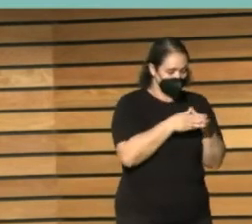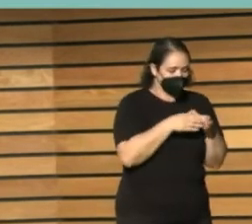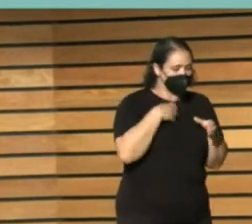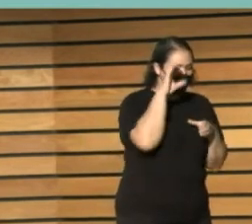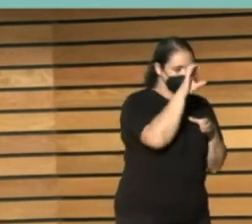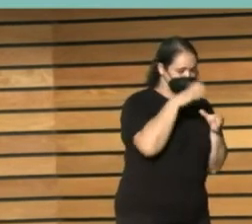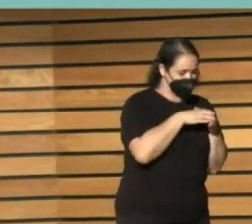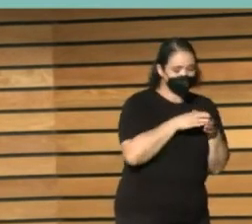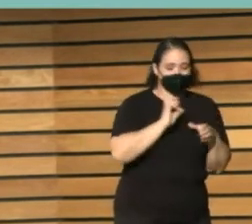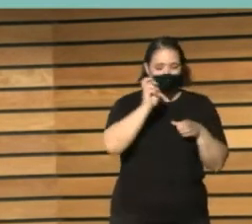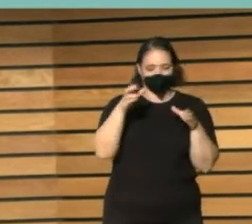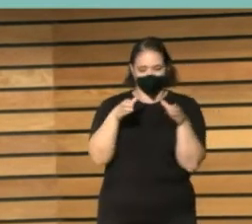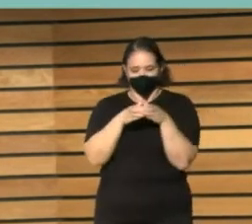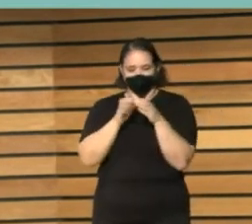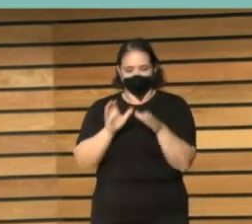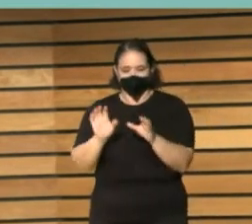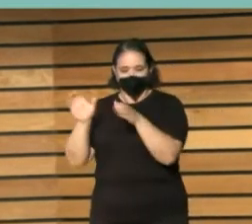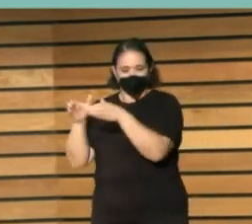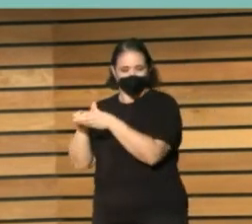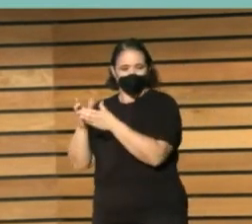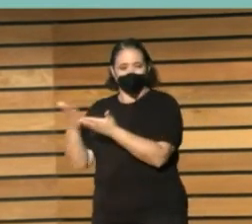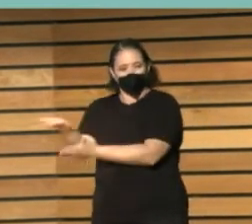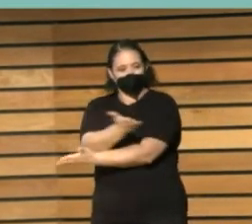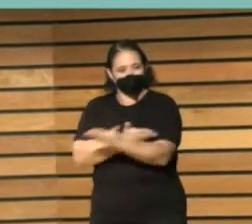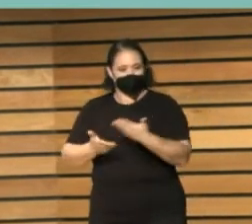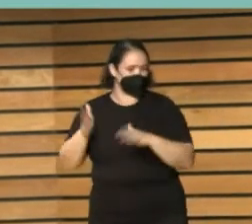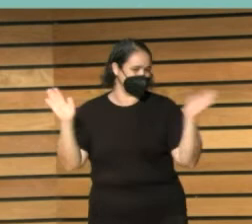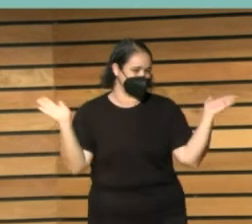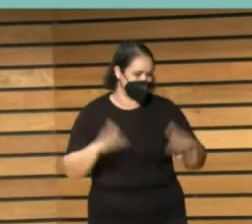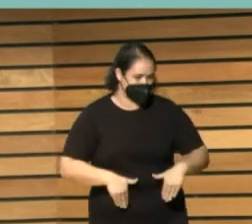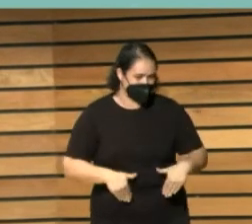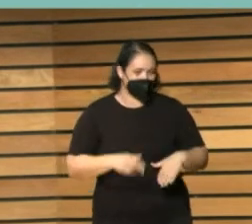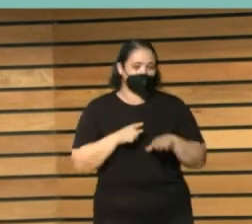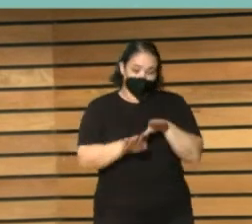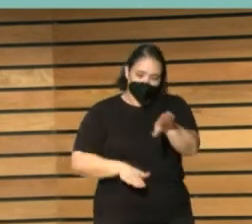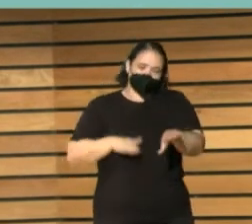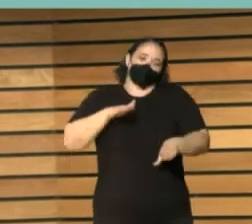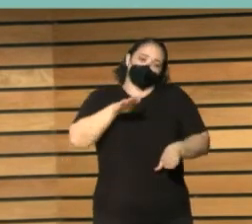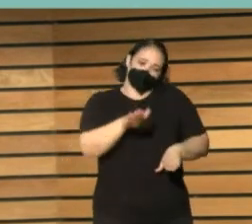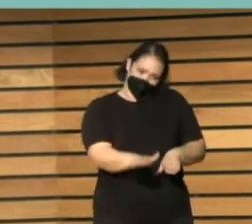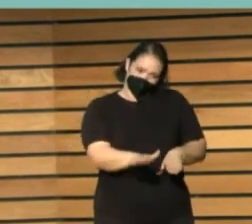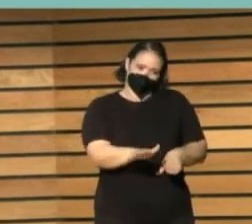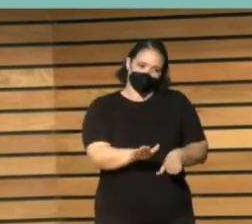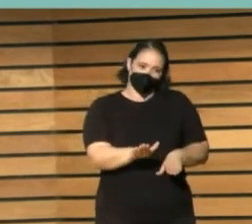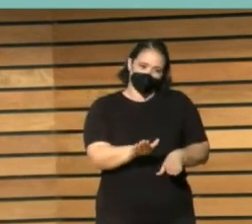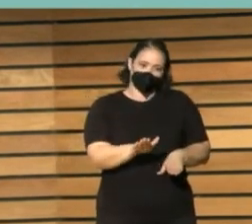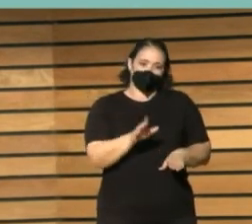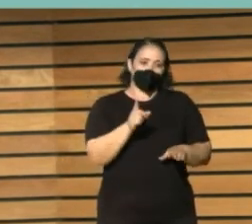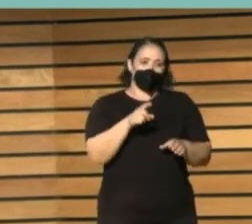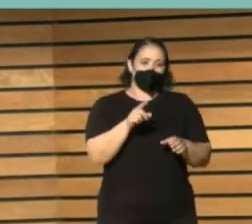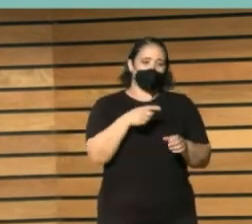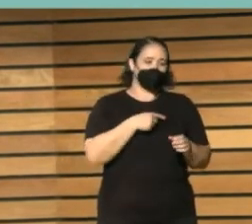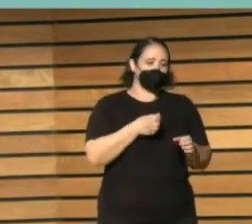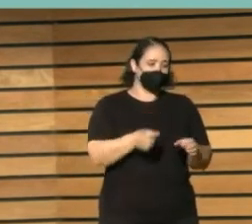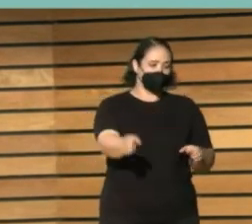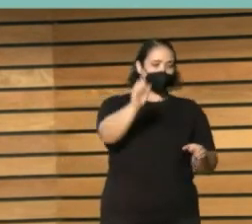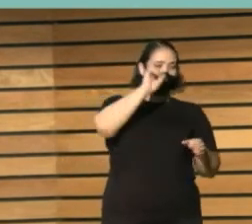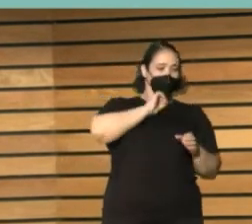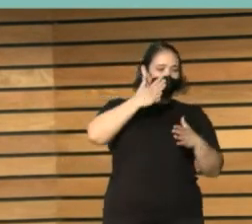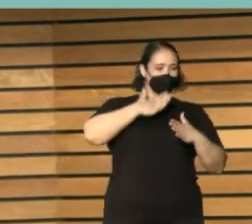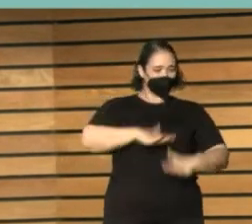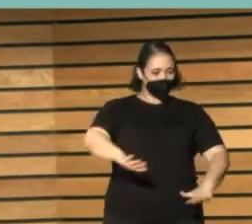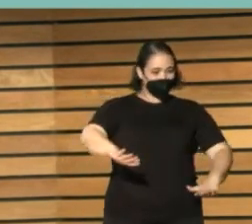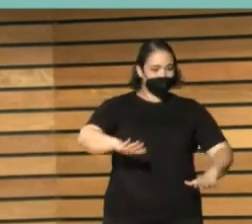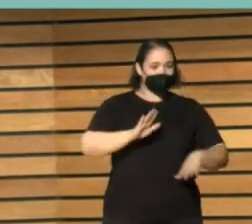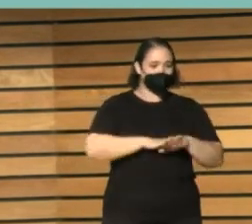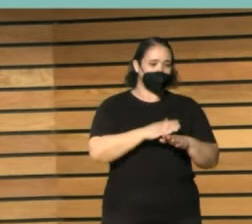socialmente creo que tenemos que aprovechar los congresos para dar un pasito ¿no? y aunque sea tirarme la copa encima a la persona que está